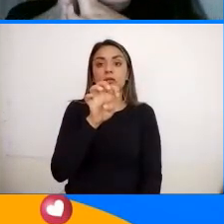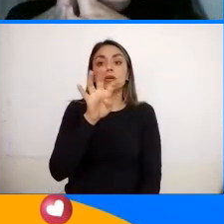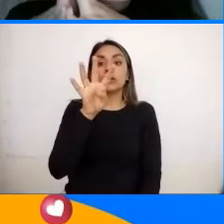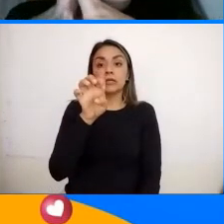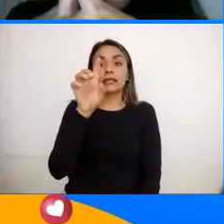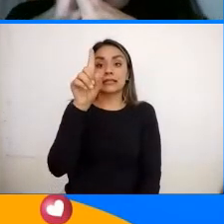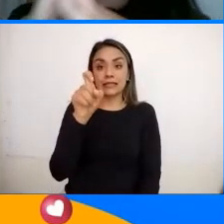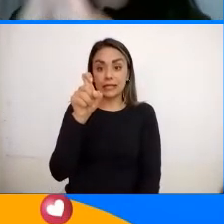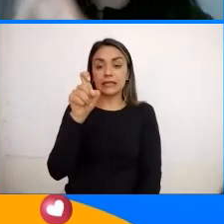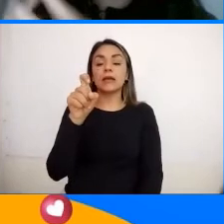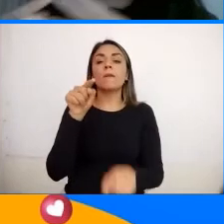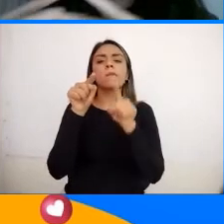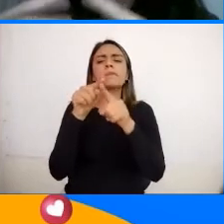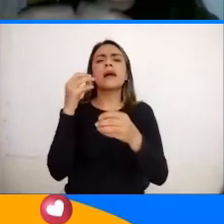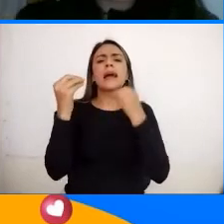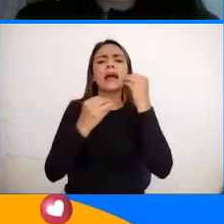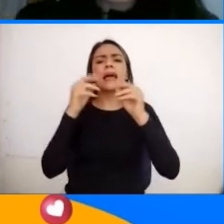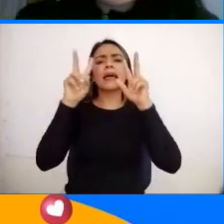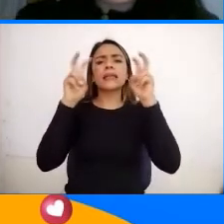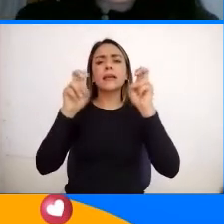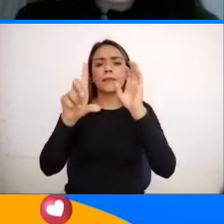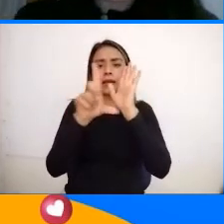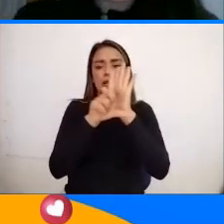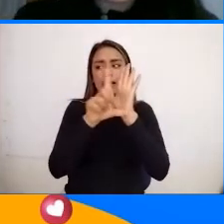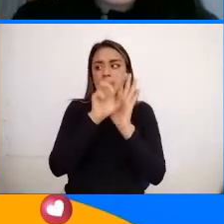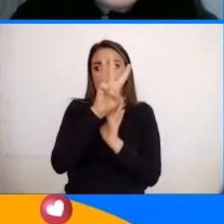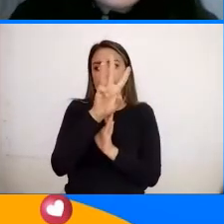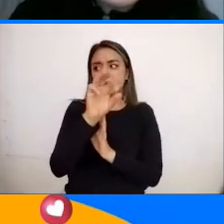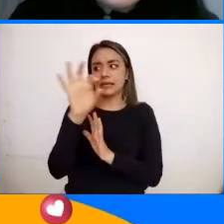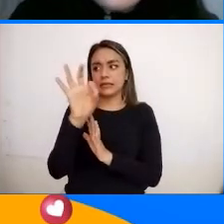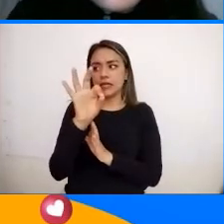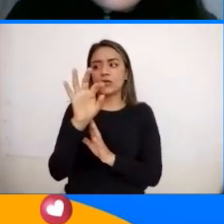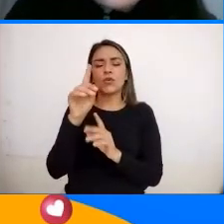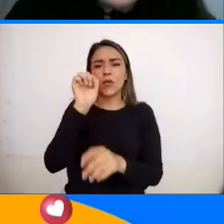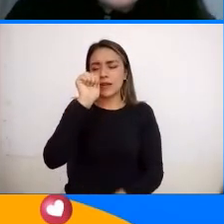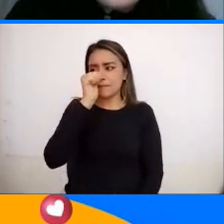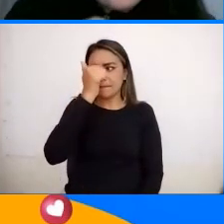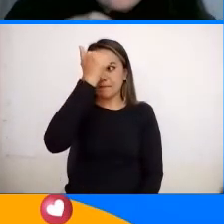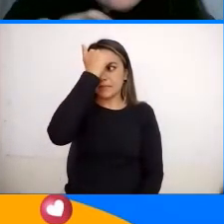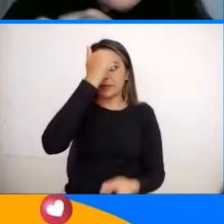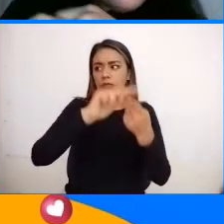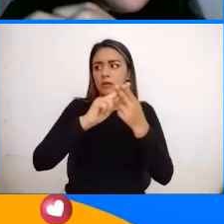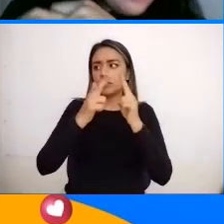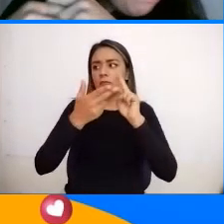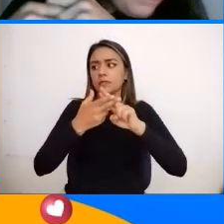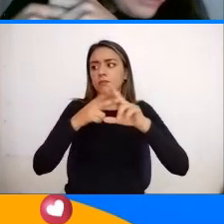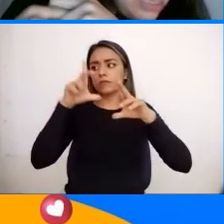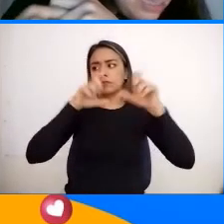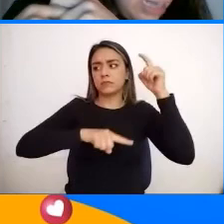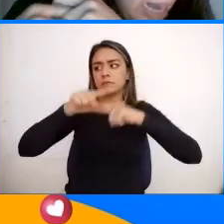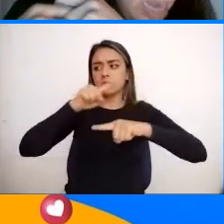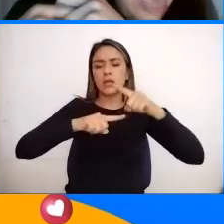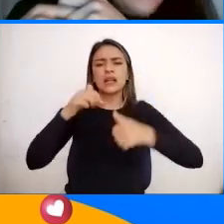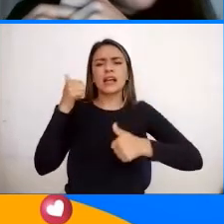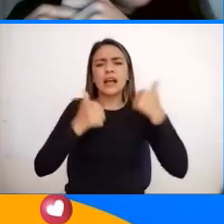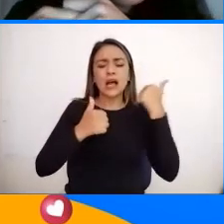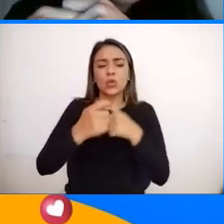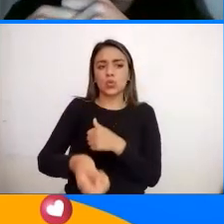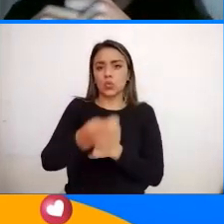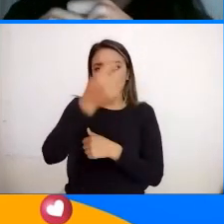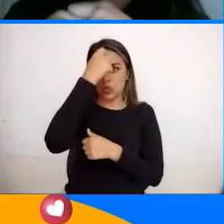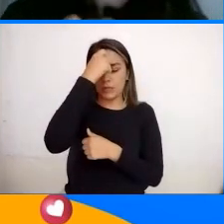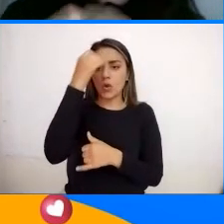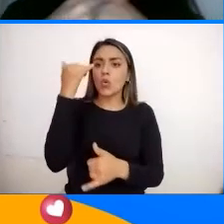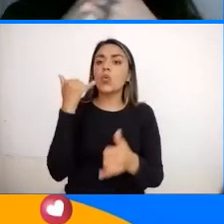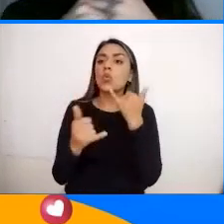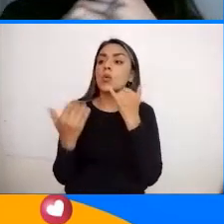Se hace El tema De la ley 300 Que es la mamá De las leyes Del turismo Para que lo tengan presente La última